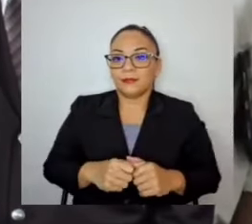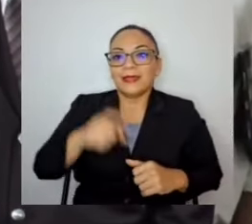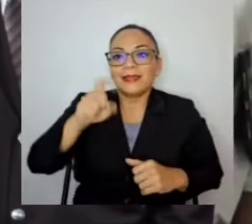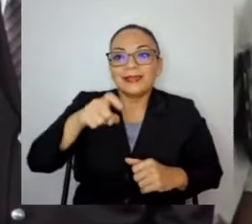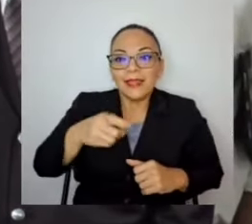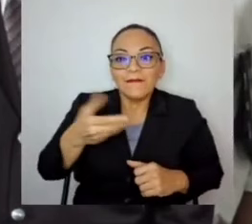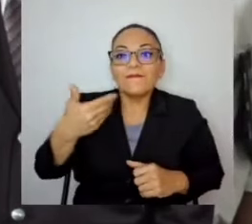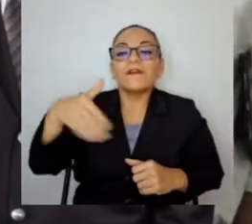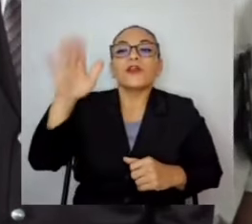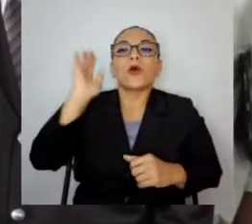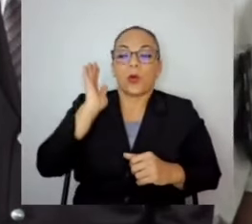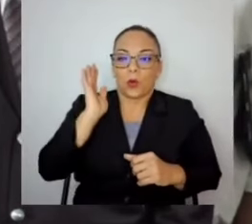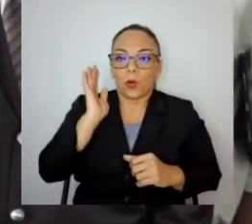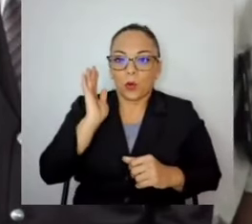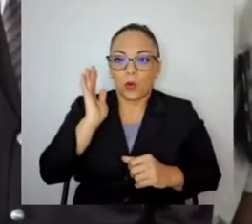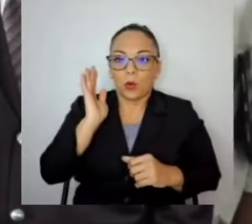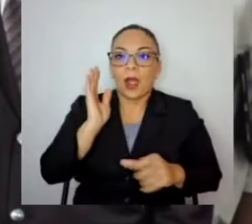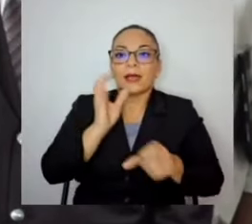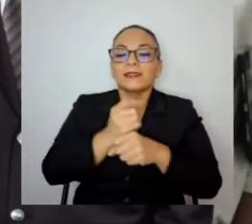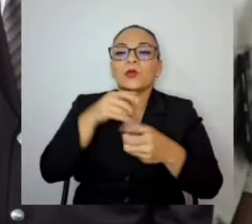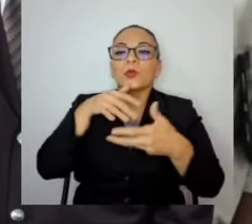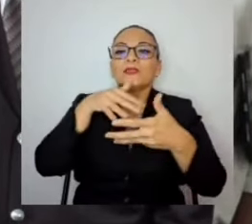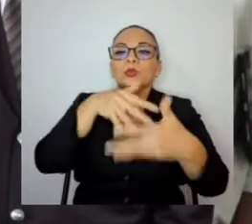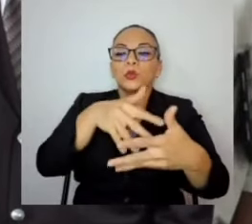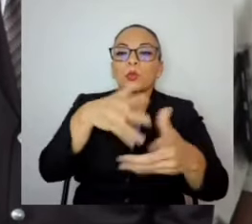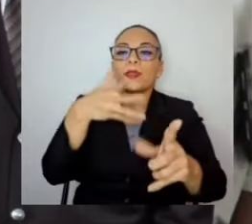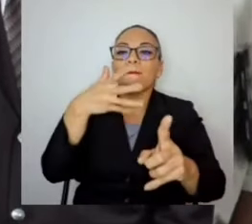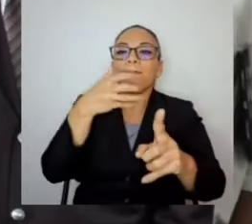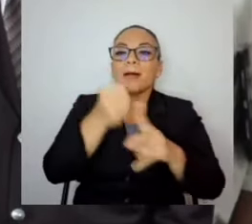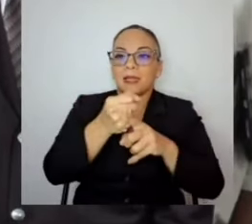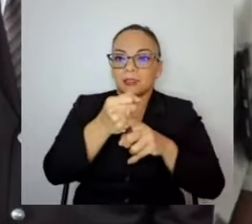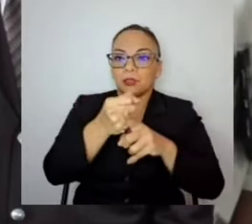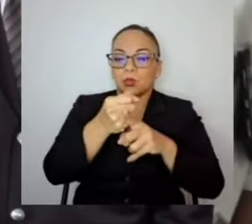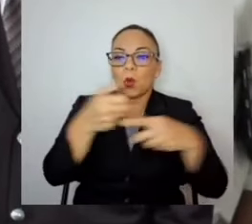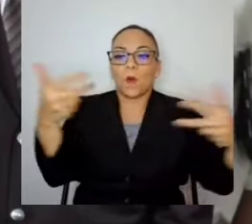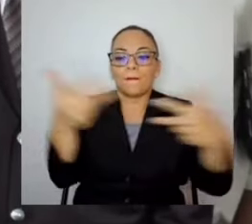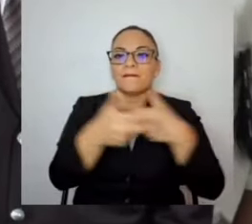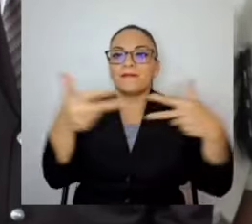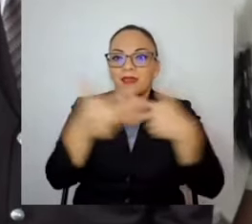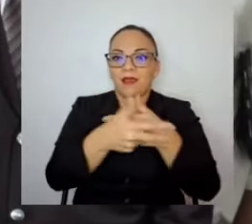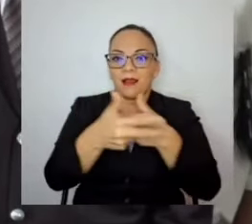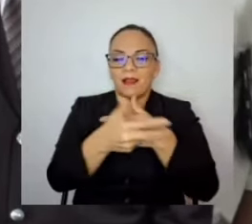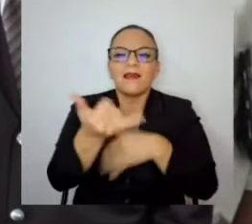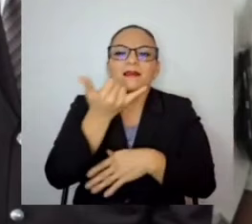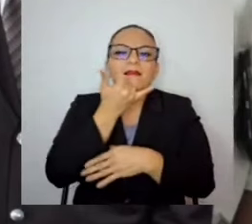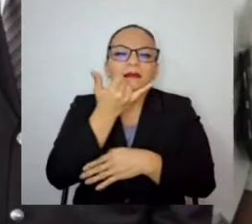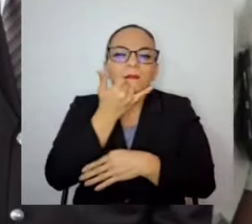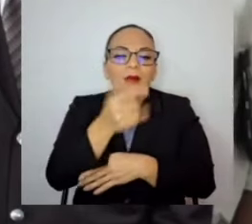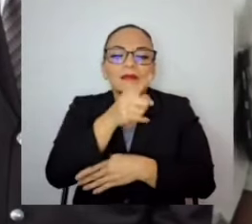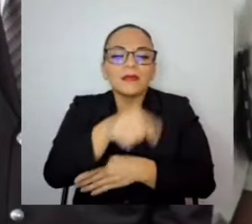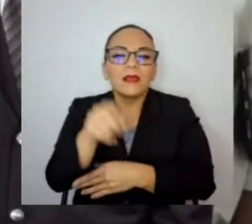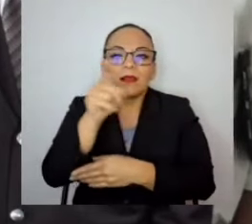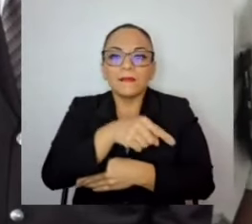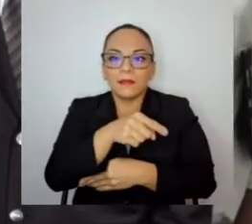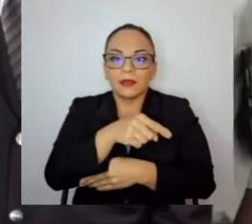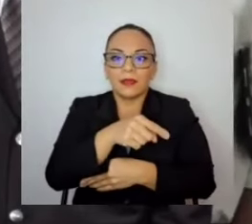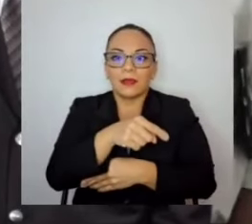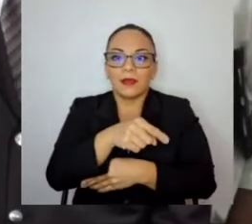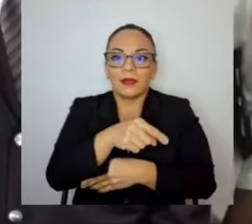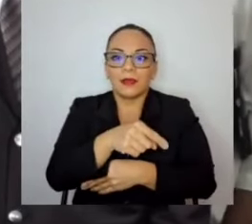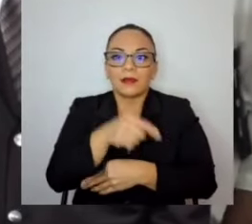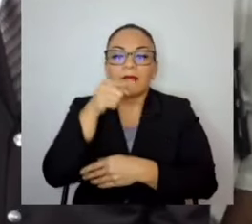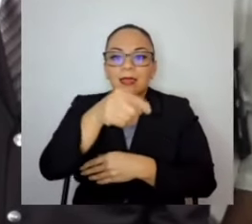un estudio de impacto vial de que qué pasaba si se eliminaba esa